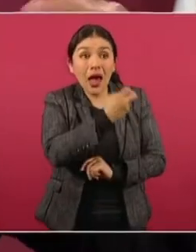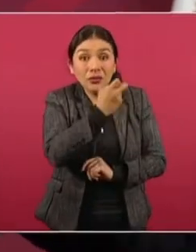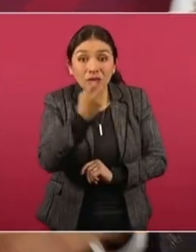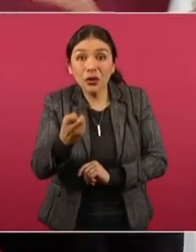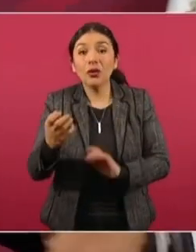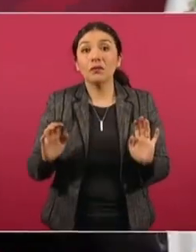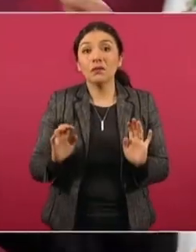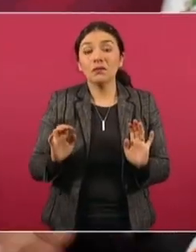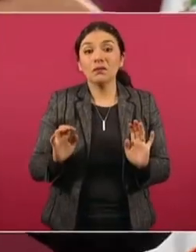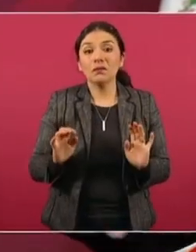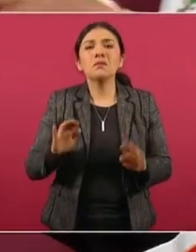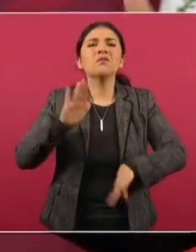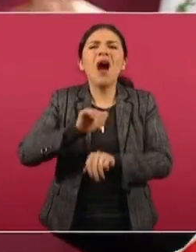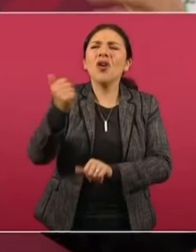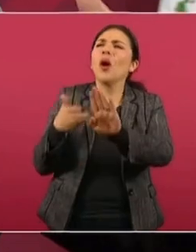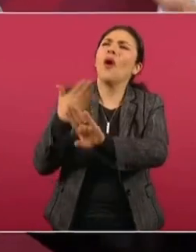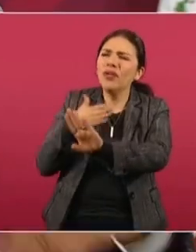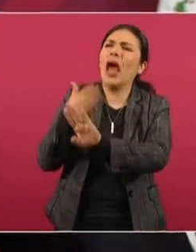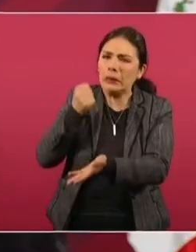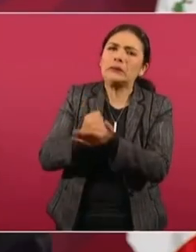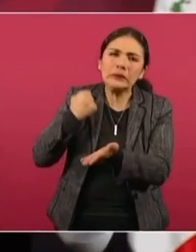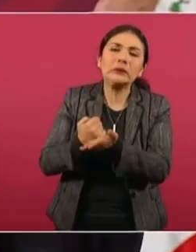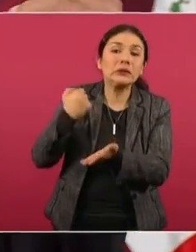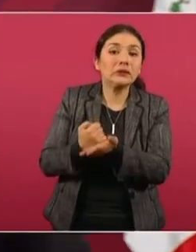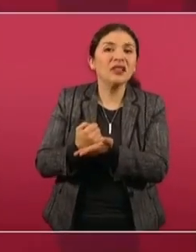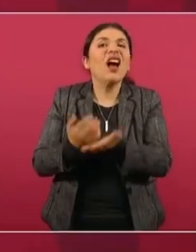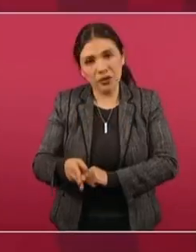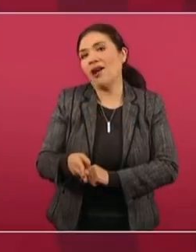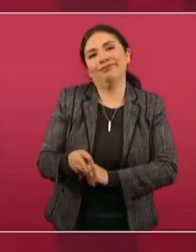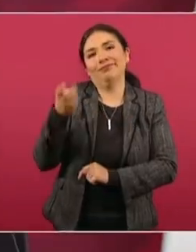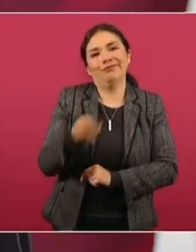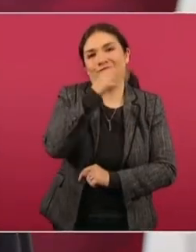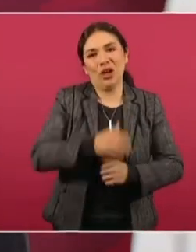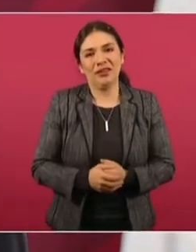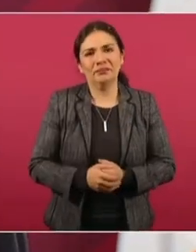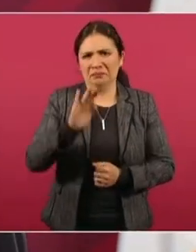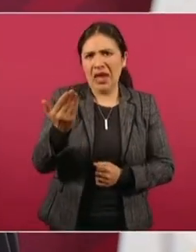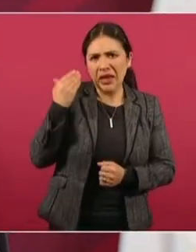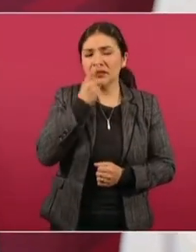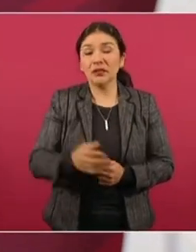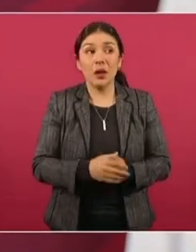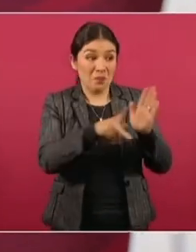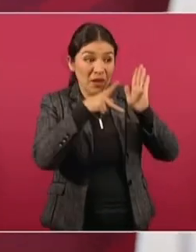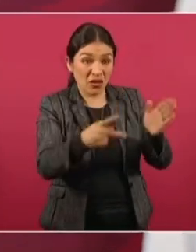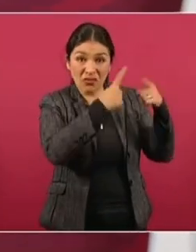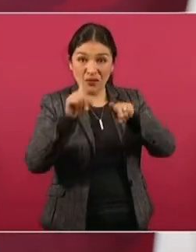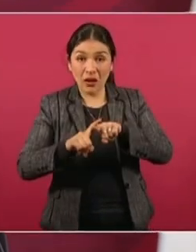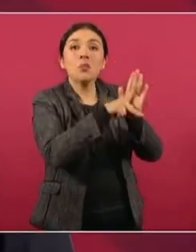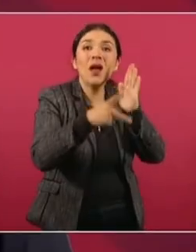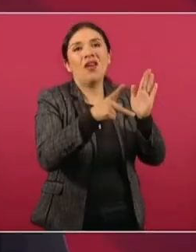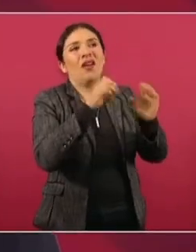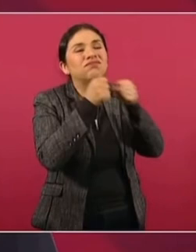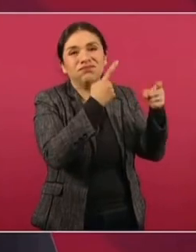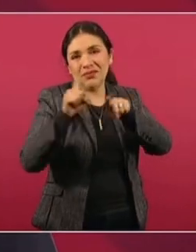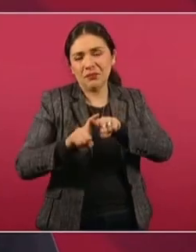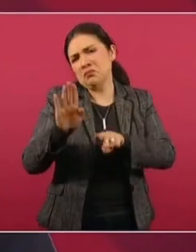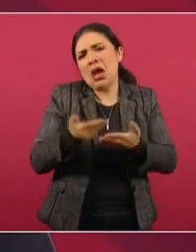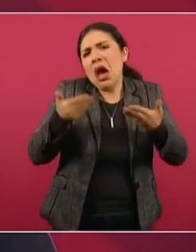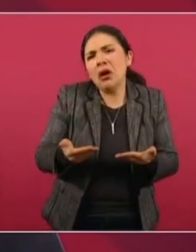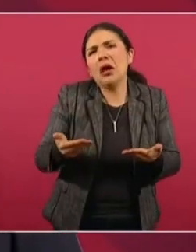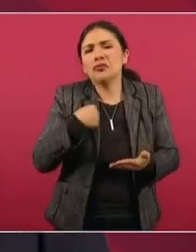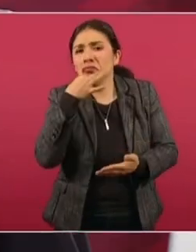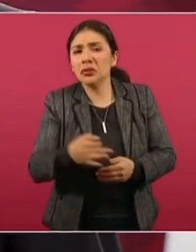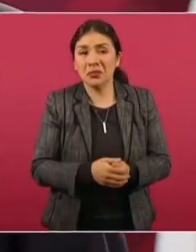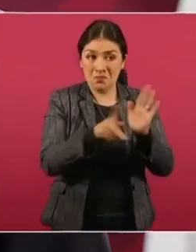que están, dale, dale, dale, cansan. Que antes se decía, la prensa se regula con la prensa. Ahora, yo diría,